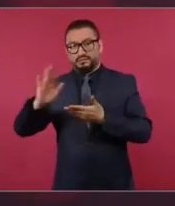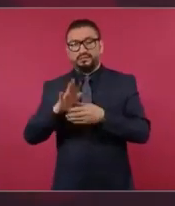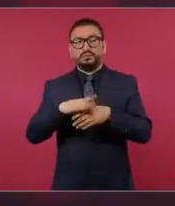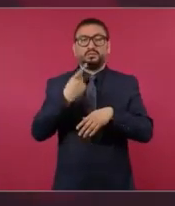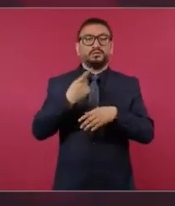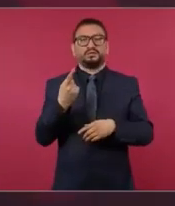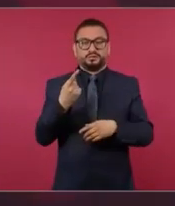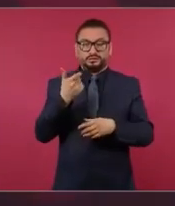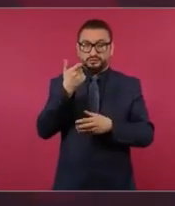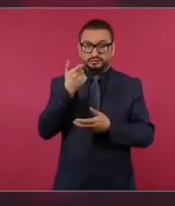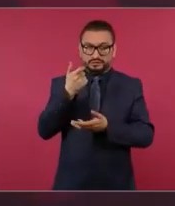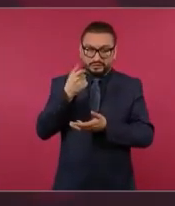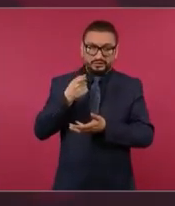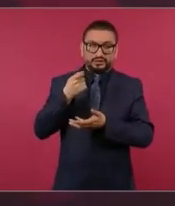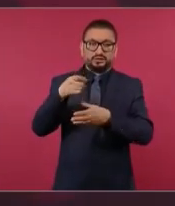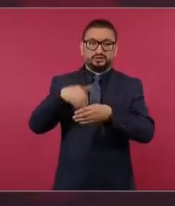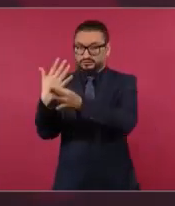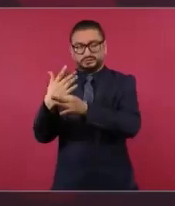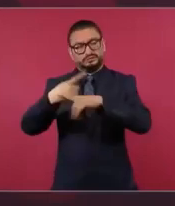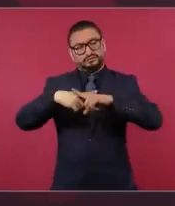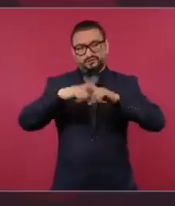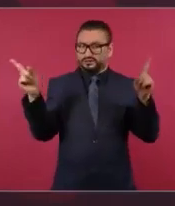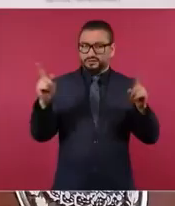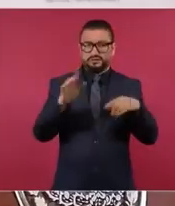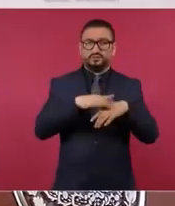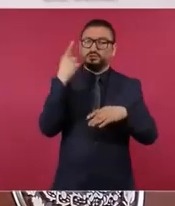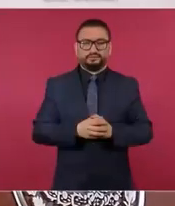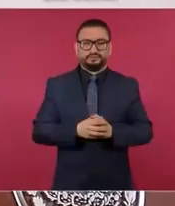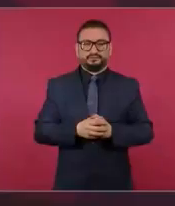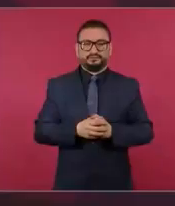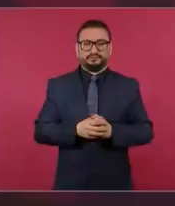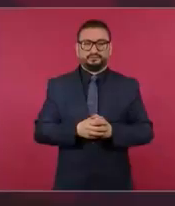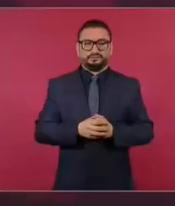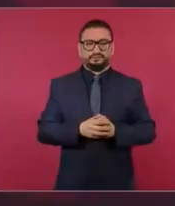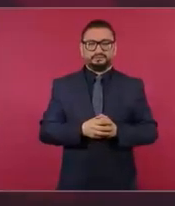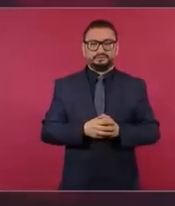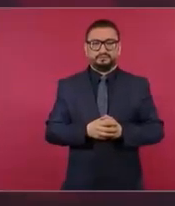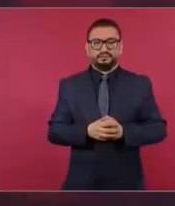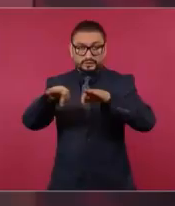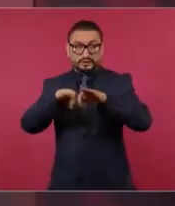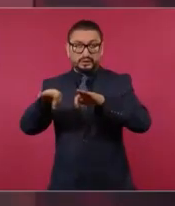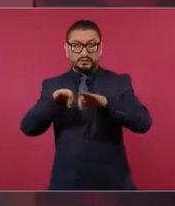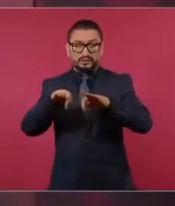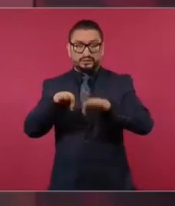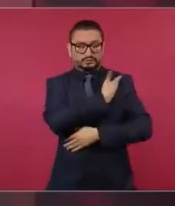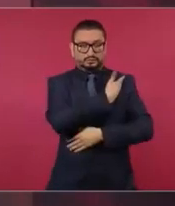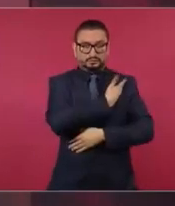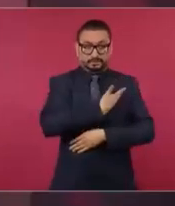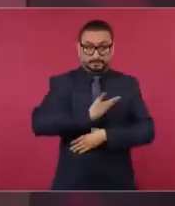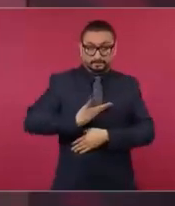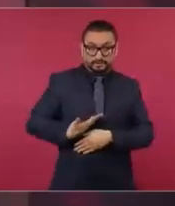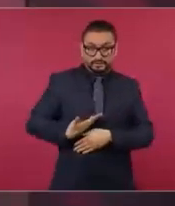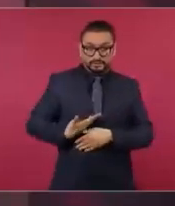alimentan de manera ilegal los privilegios de los ministros. Ellos ganan